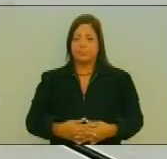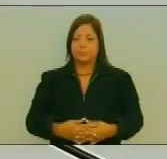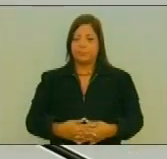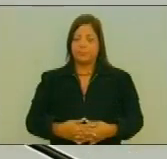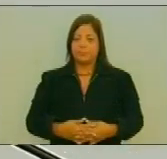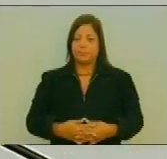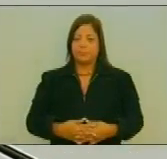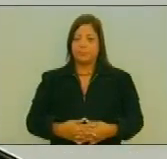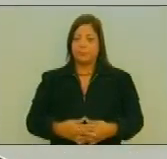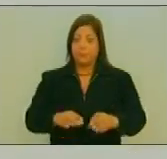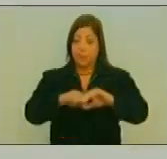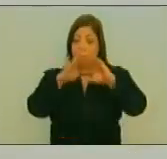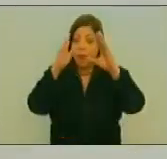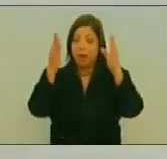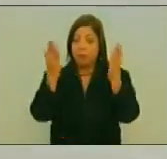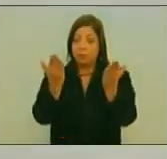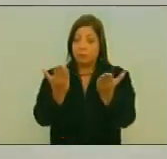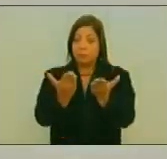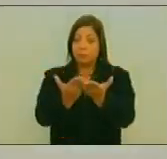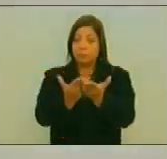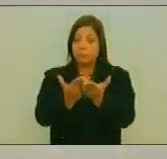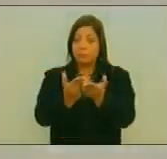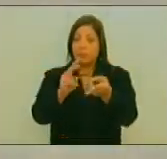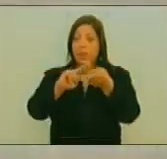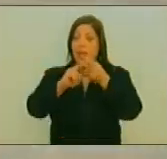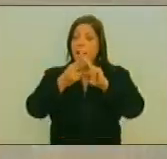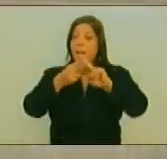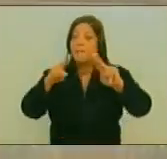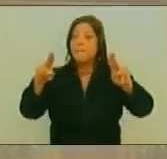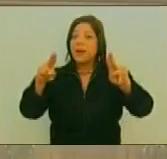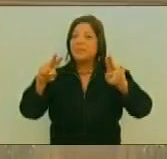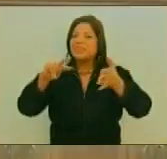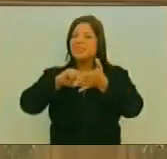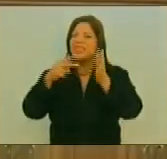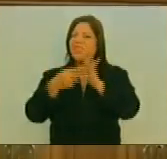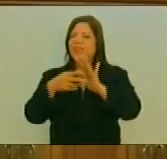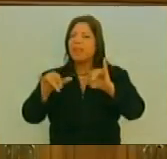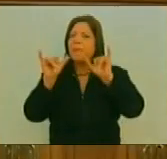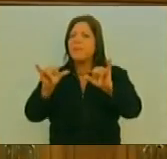En el mundo La paz No tiene el mismo Significado